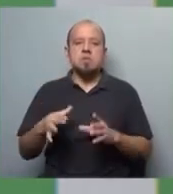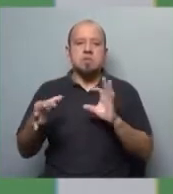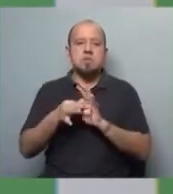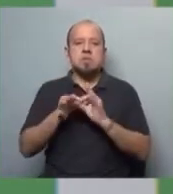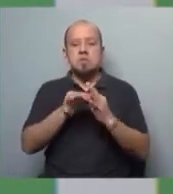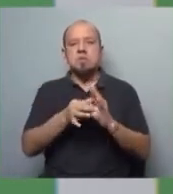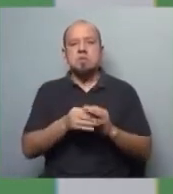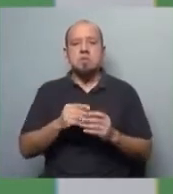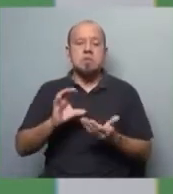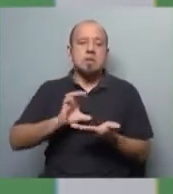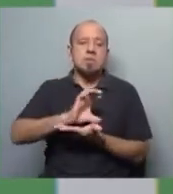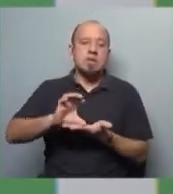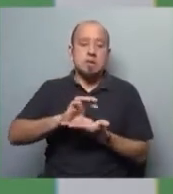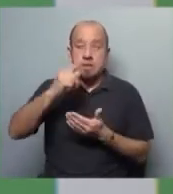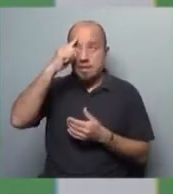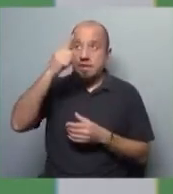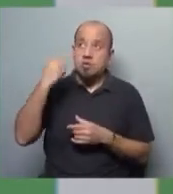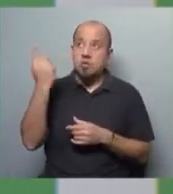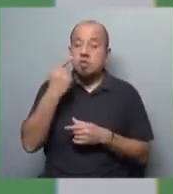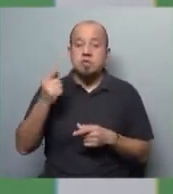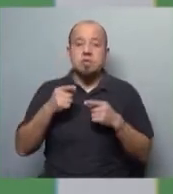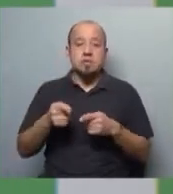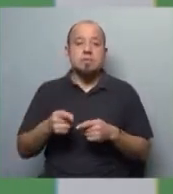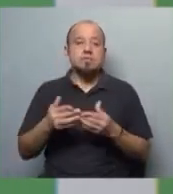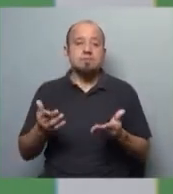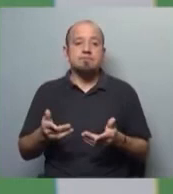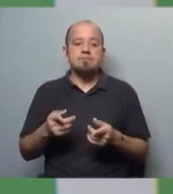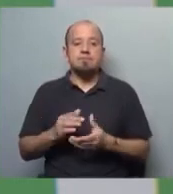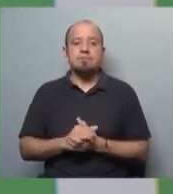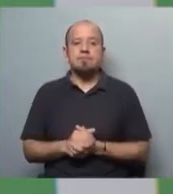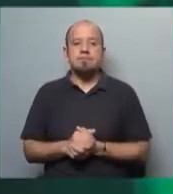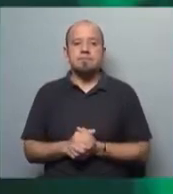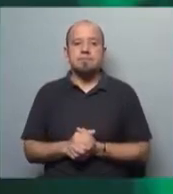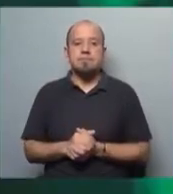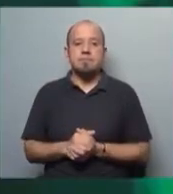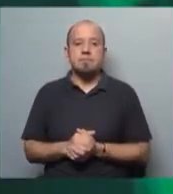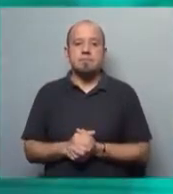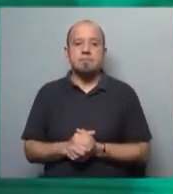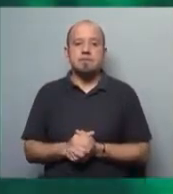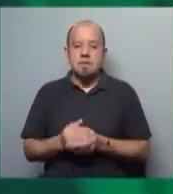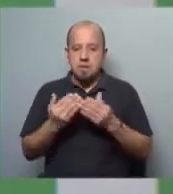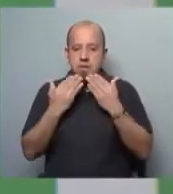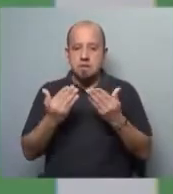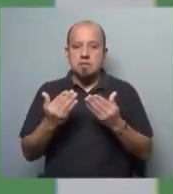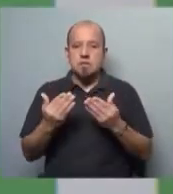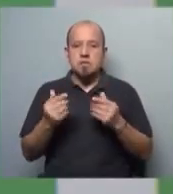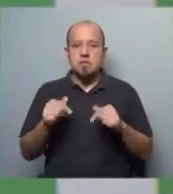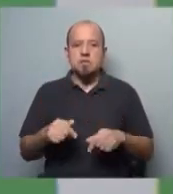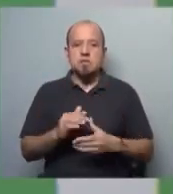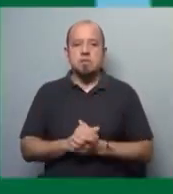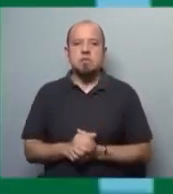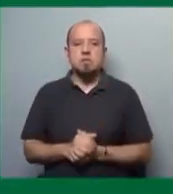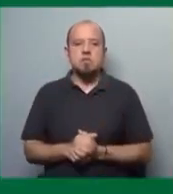el capital transnacional, hacen que esto sea así. Iván González Alvarado, muchísimas gracias por esta primera